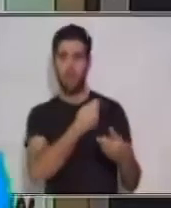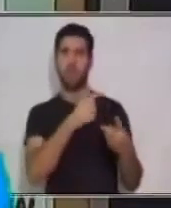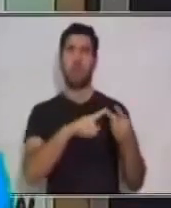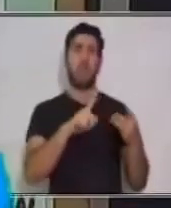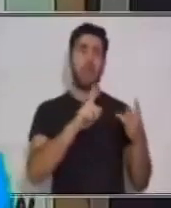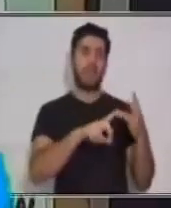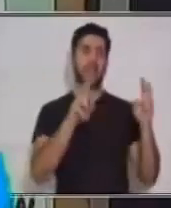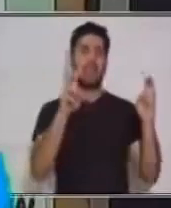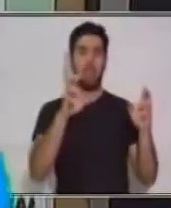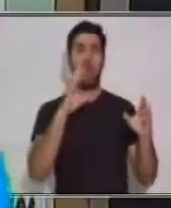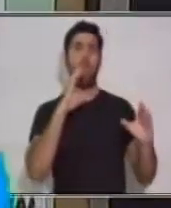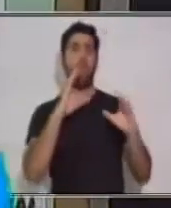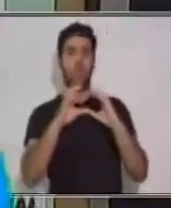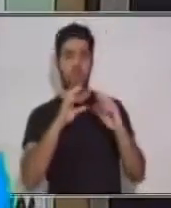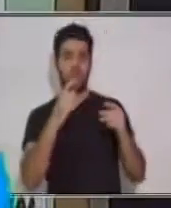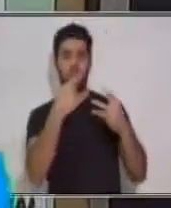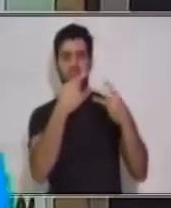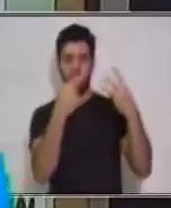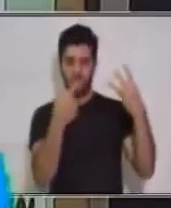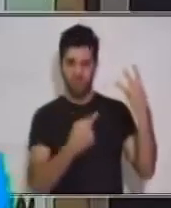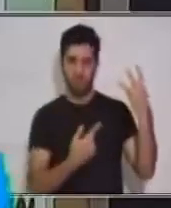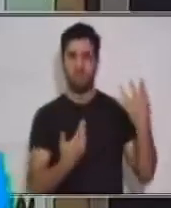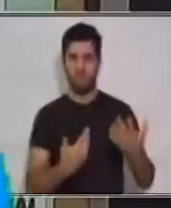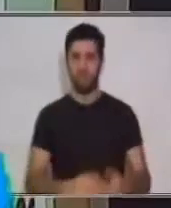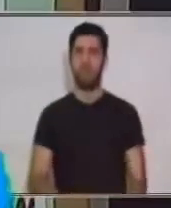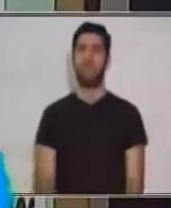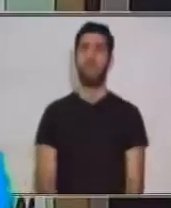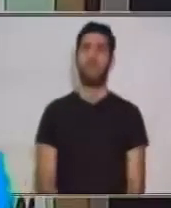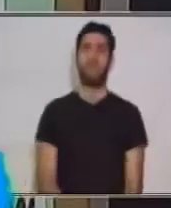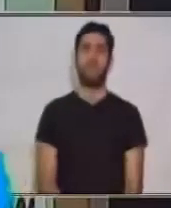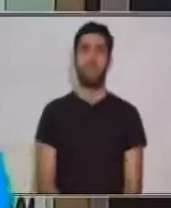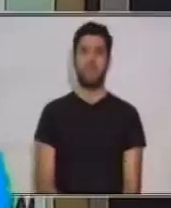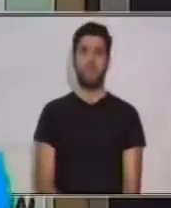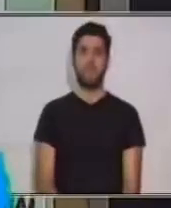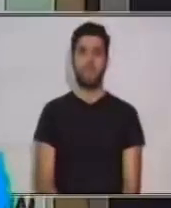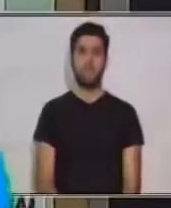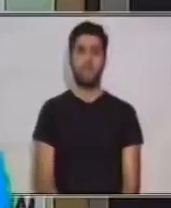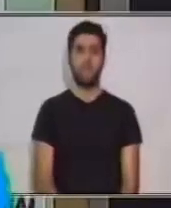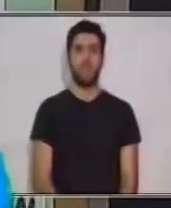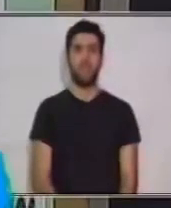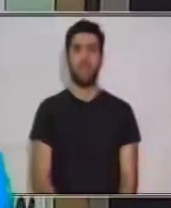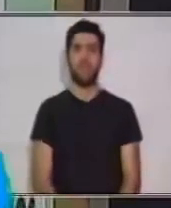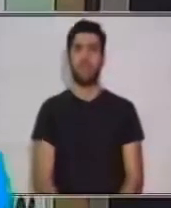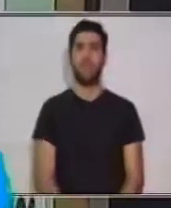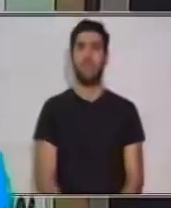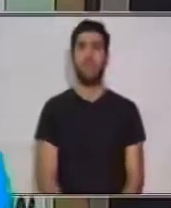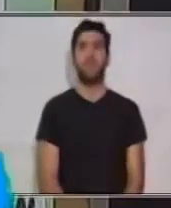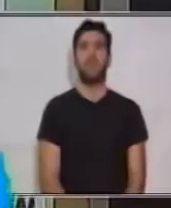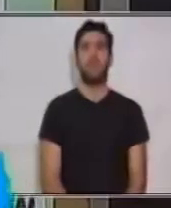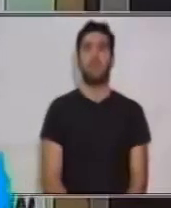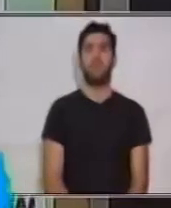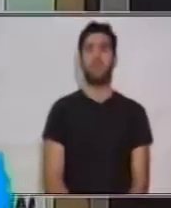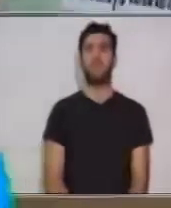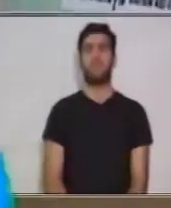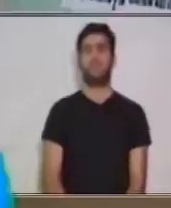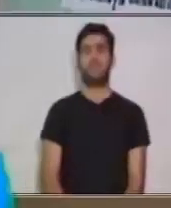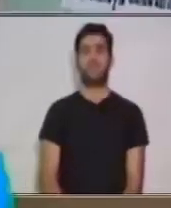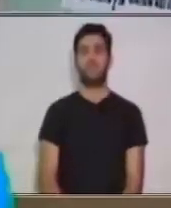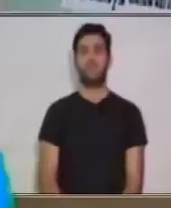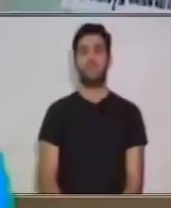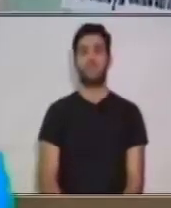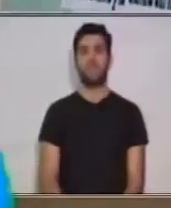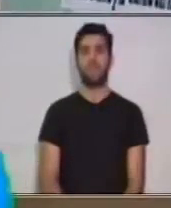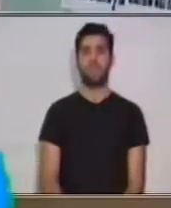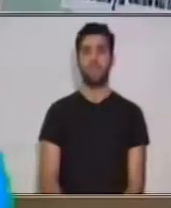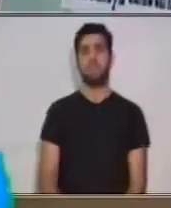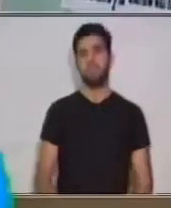comunicación y lenguaje. Hablamos temas también de matemáticas. Y hablamos temas del área de medio social y natural,